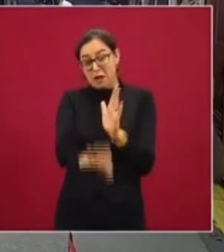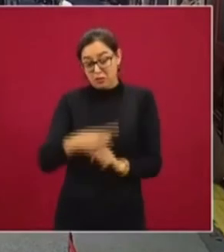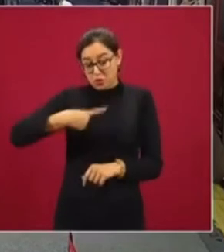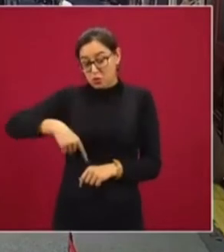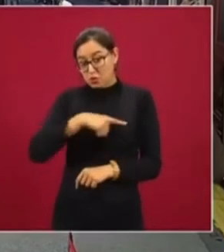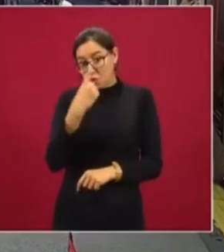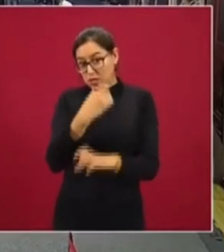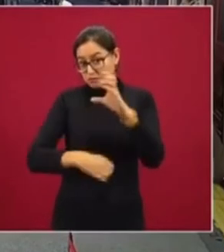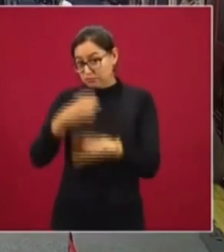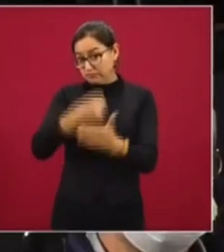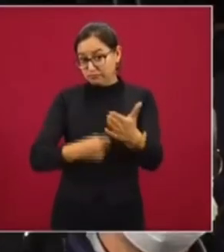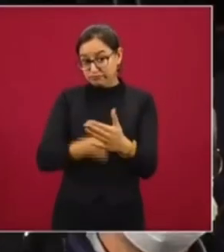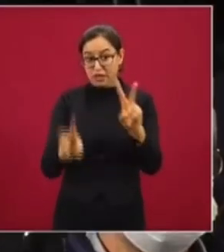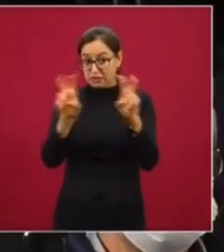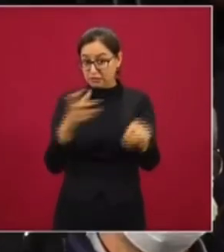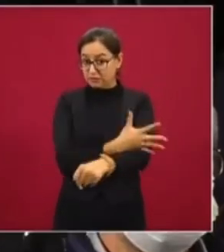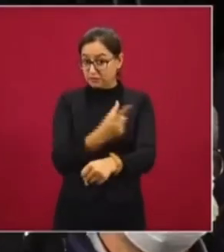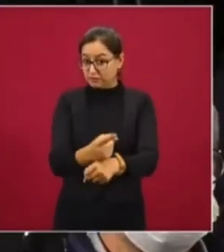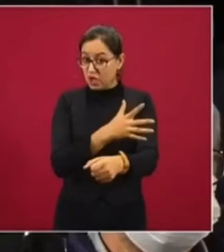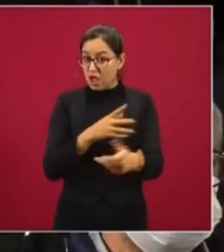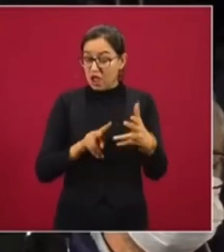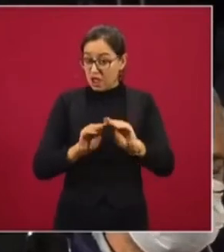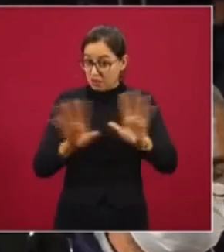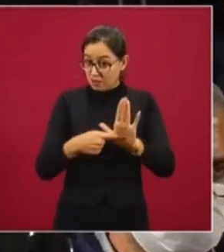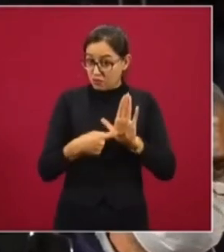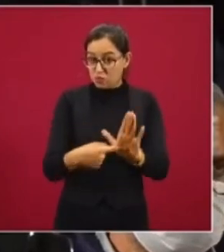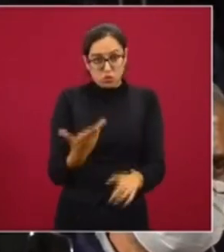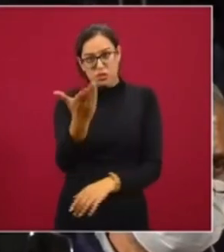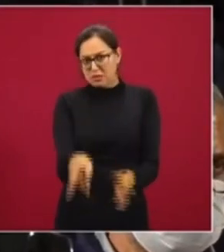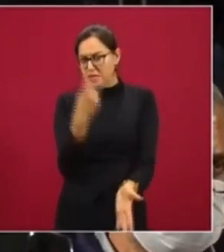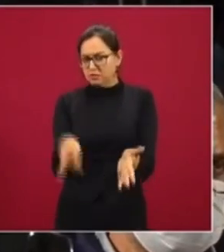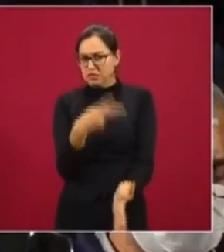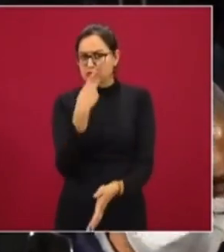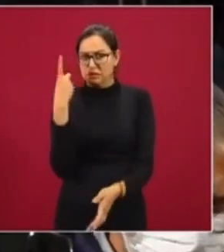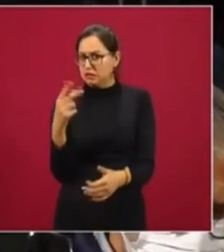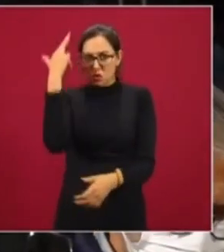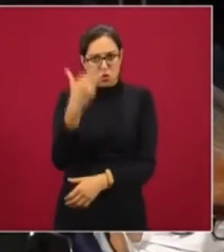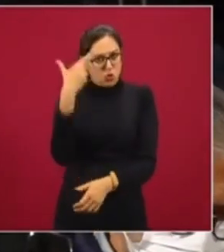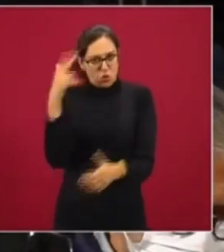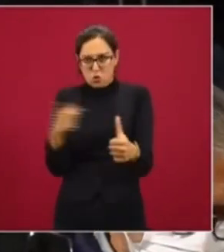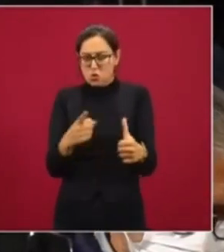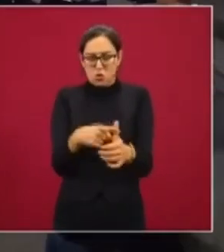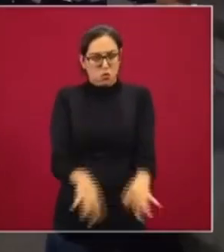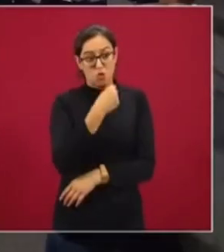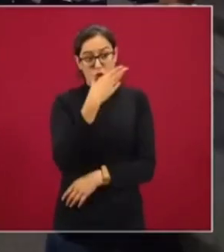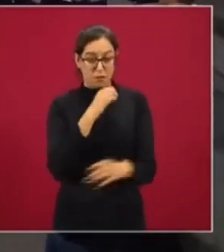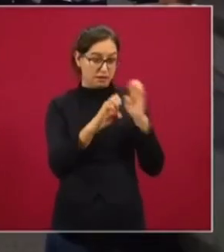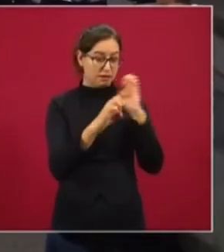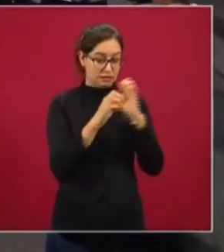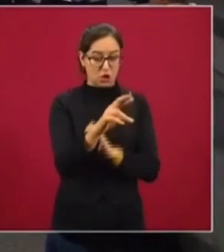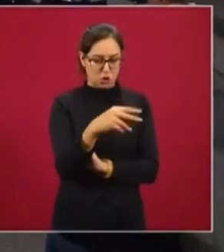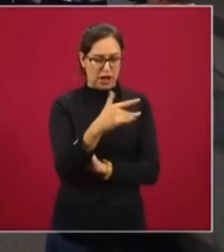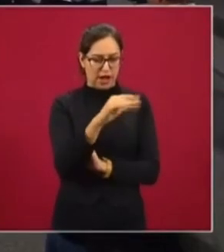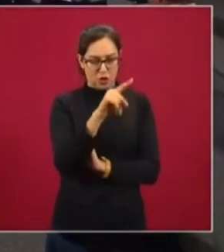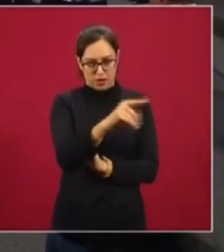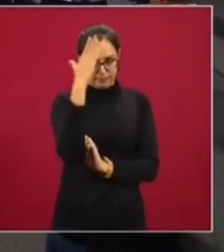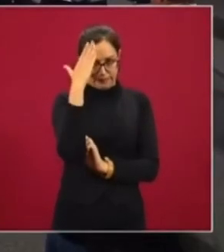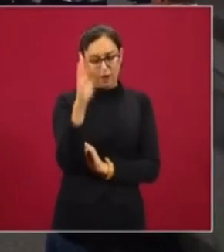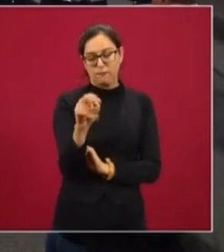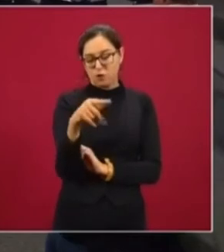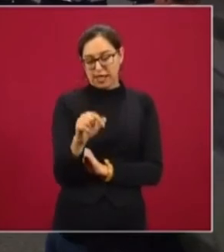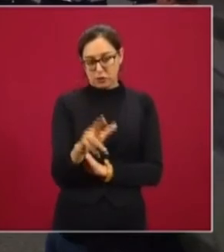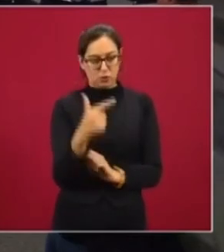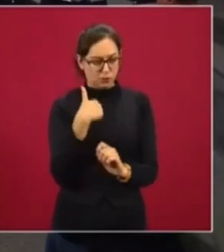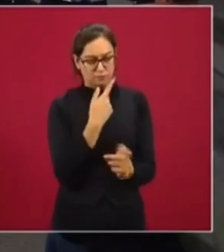medio de comunicación es la transparencia, que es algo que usted señala constantemente de la regla de oro. Hace unos días entrevisté al director general de Fonatur, y le cuestionaba la